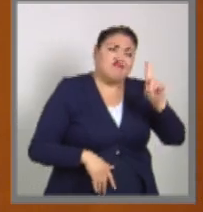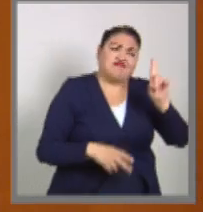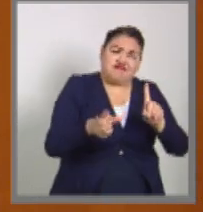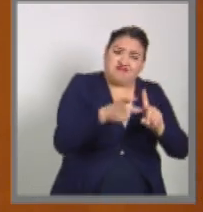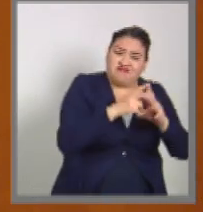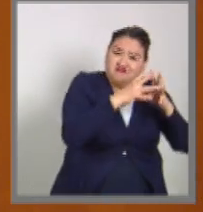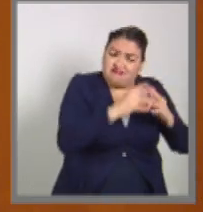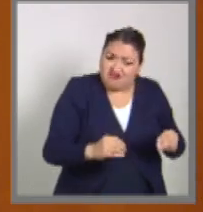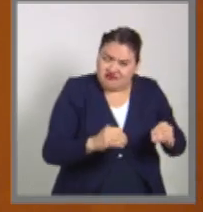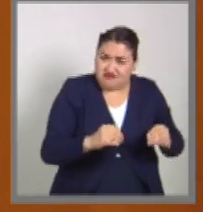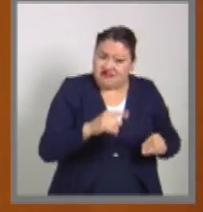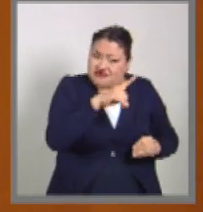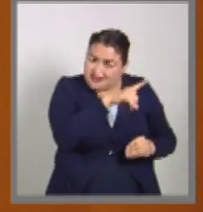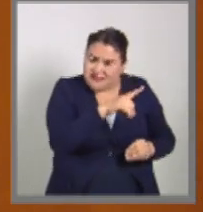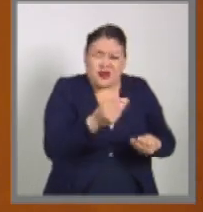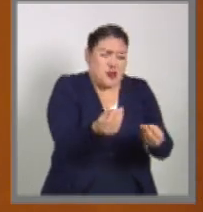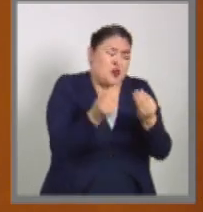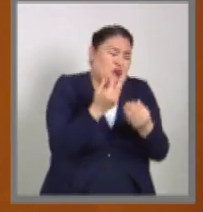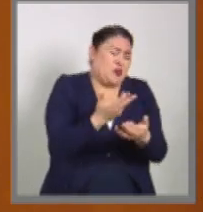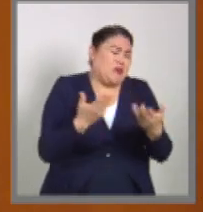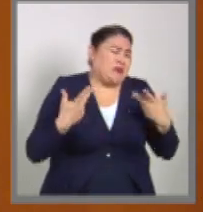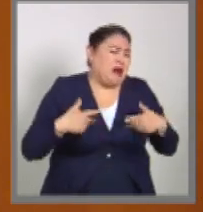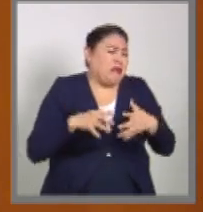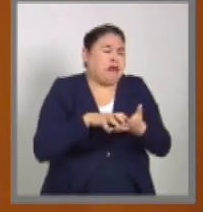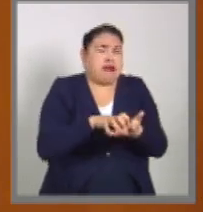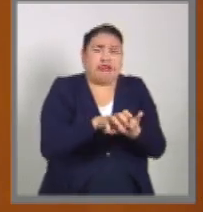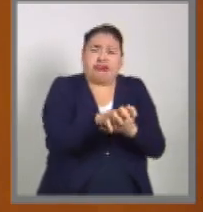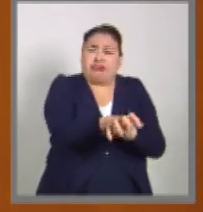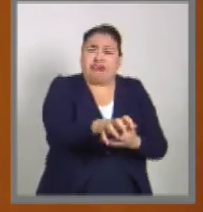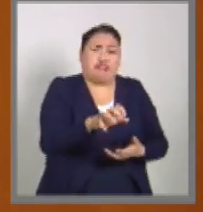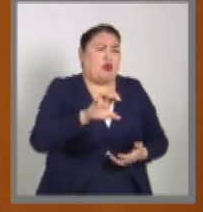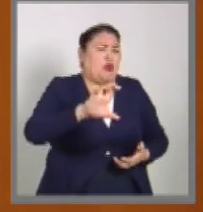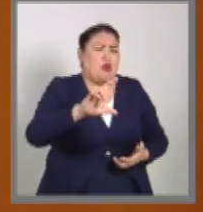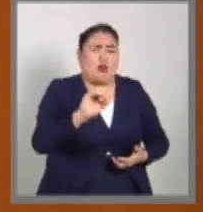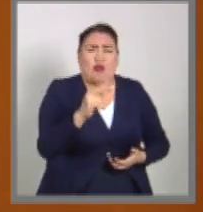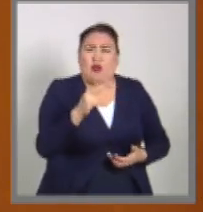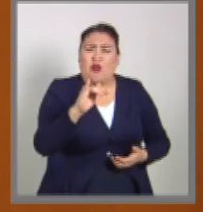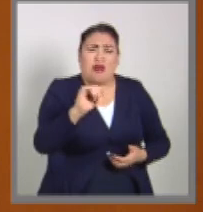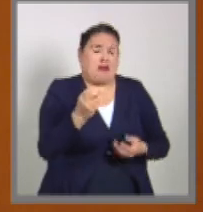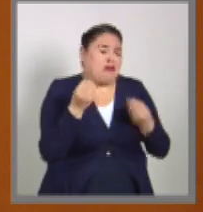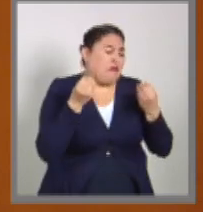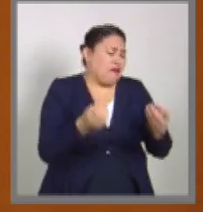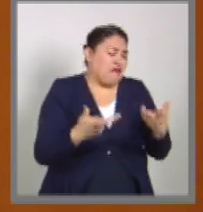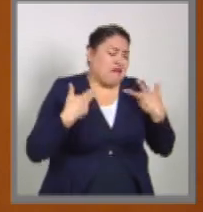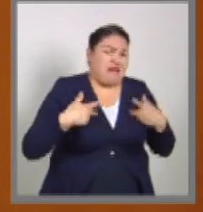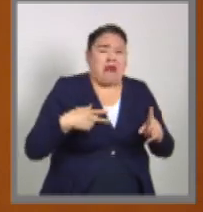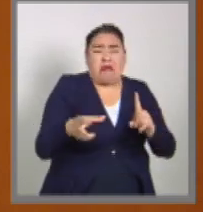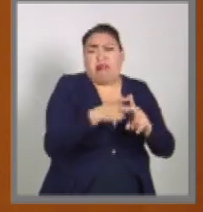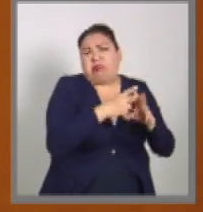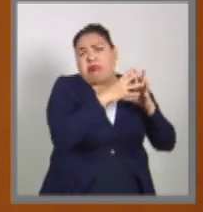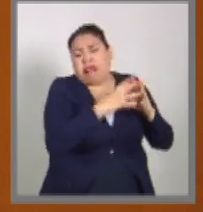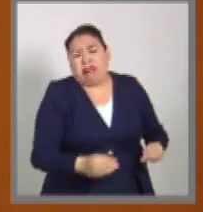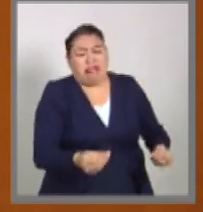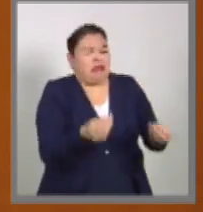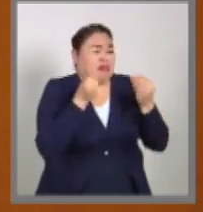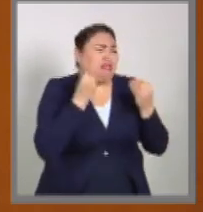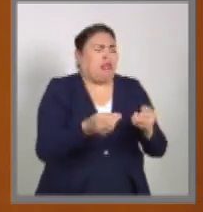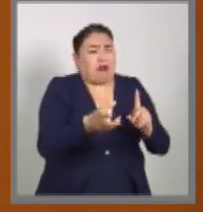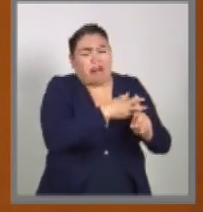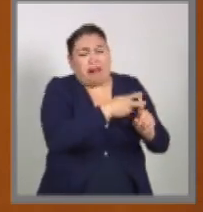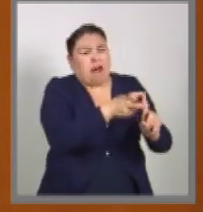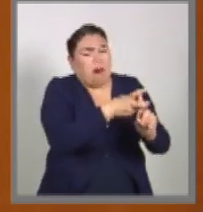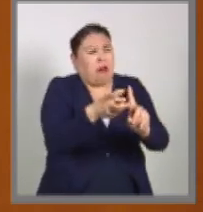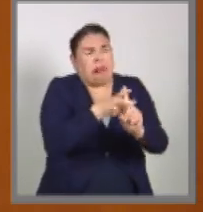estados que con mayor dramatismo han enfrentado la desaparición forzada y también la